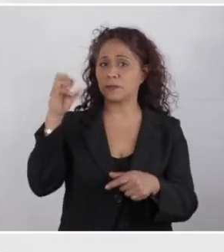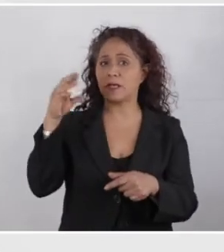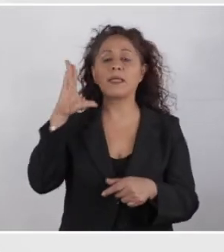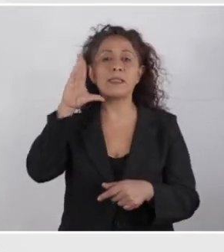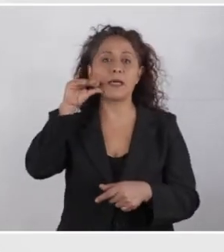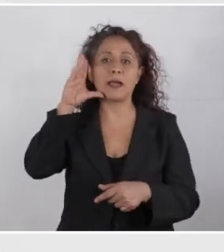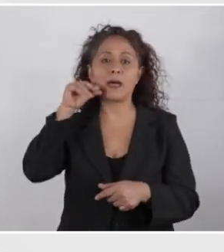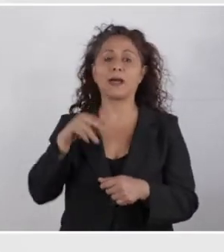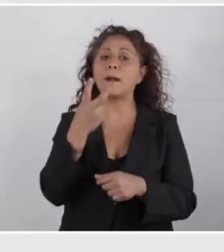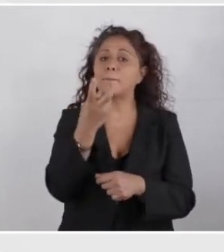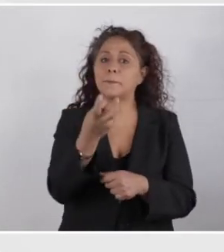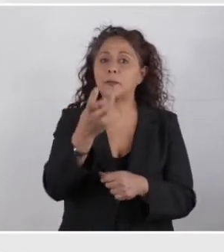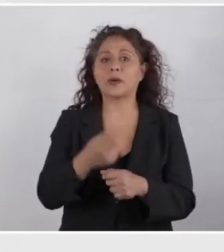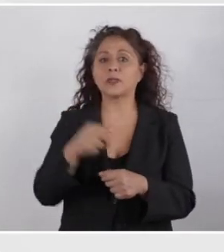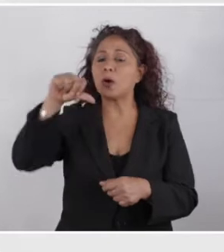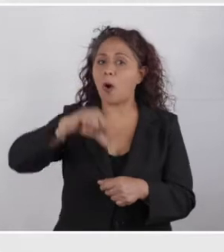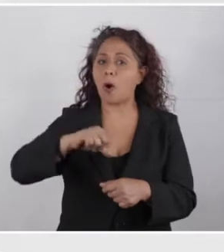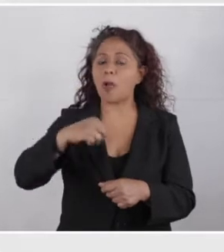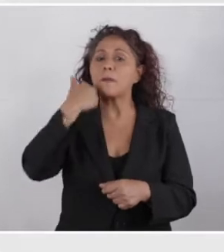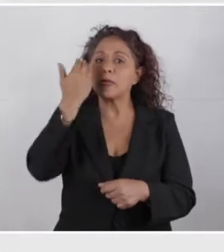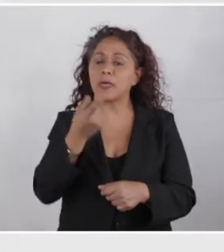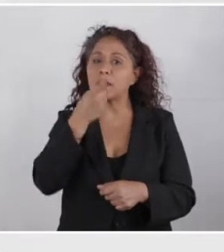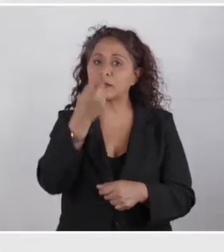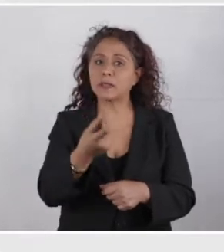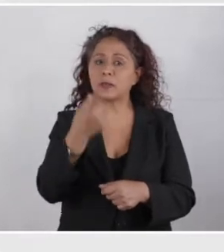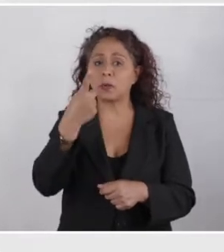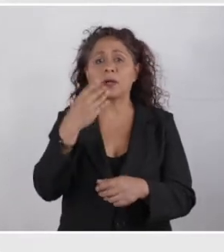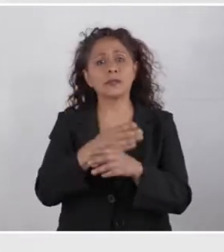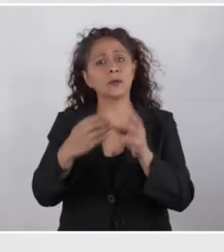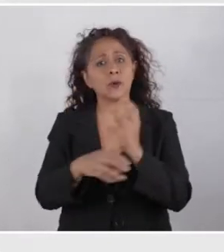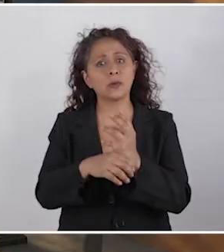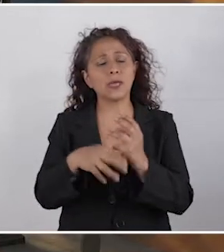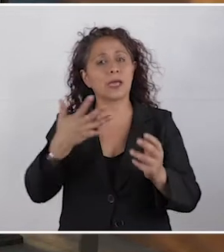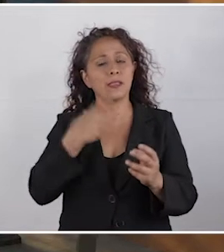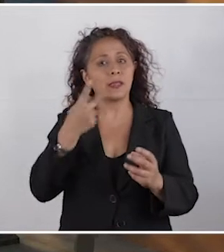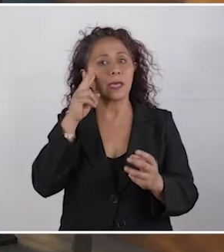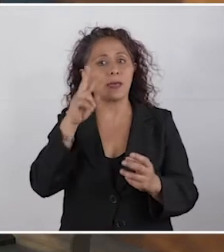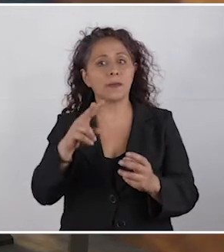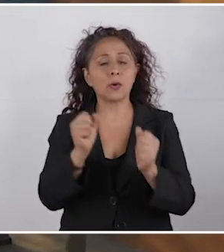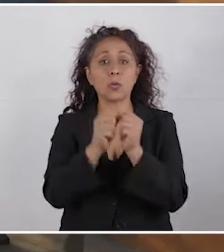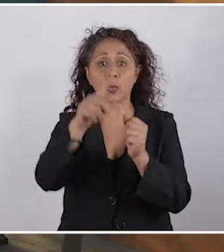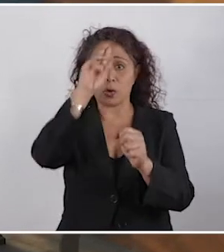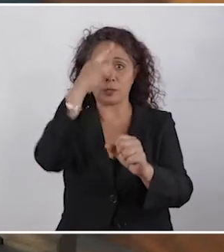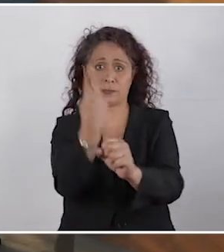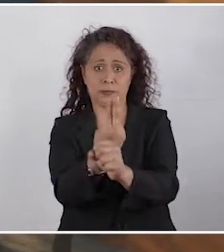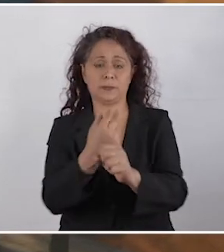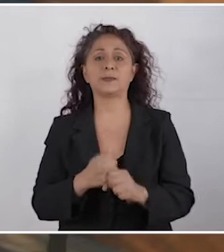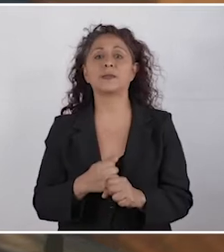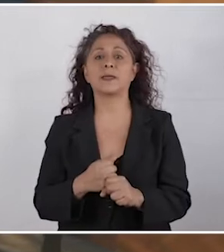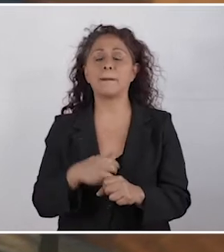en Semáforo Naranja. Por eso, hoy te quiero plantear una acción que tiene que ver con tu